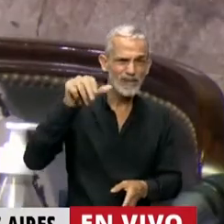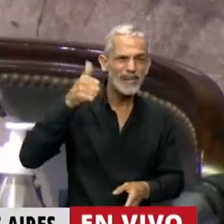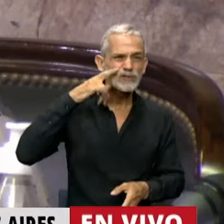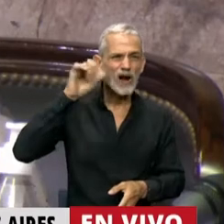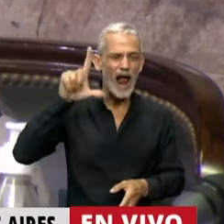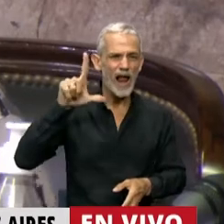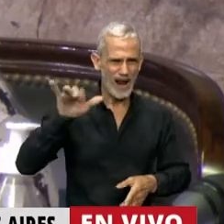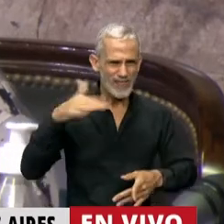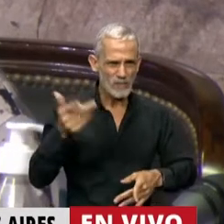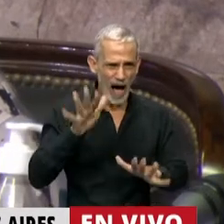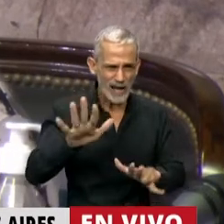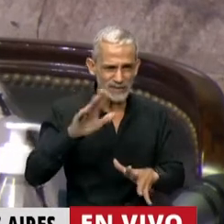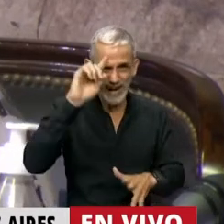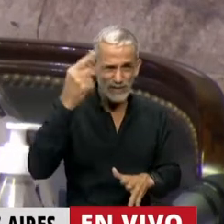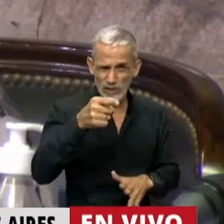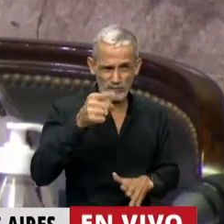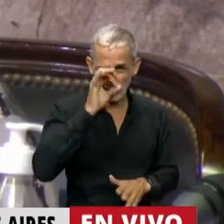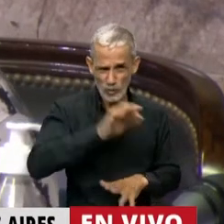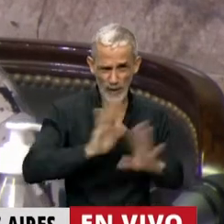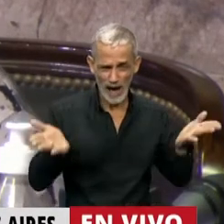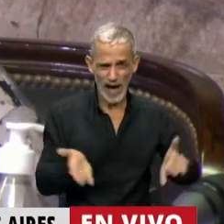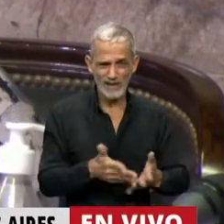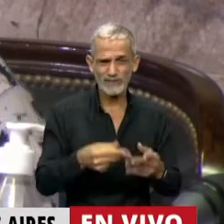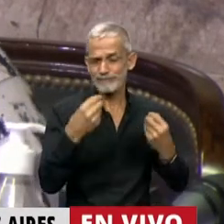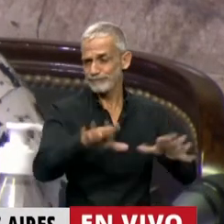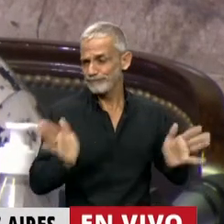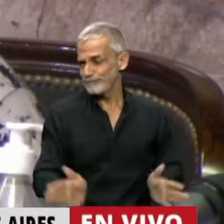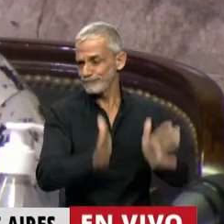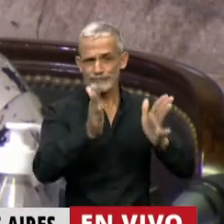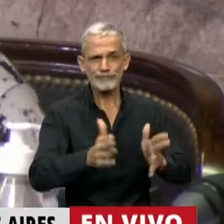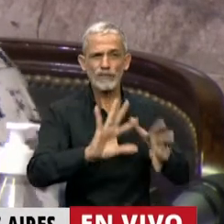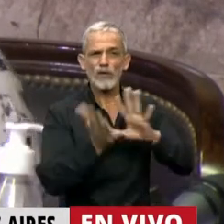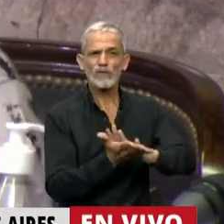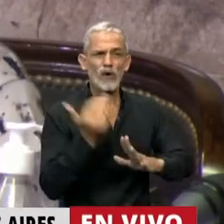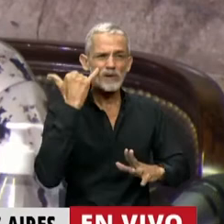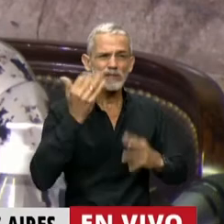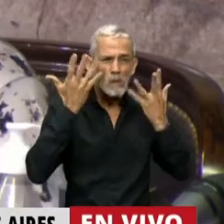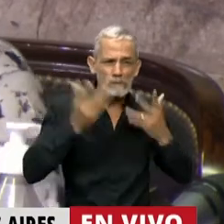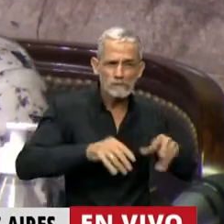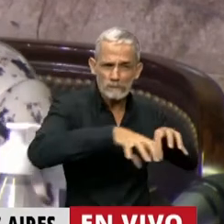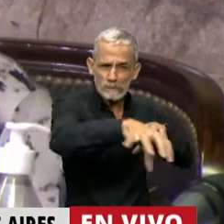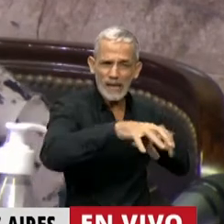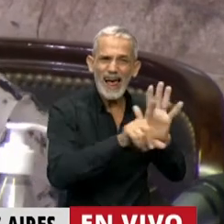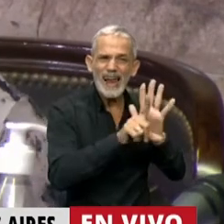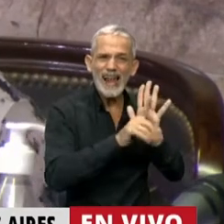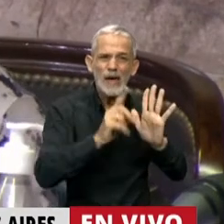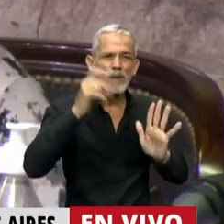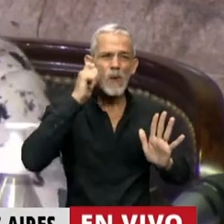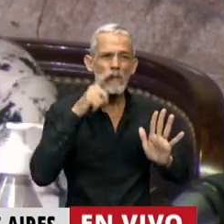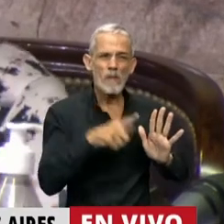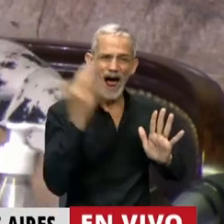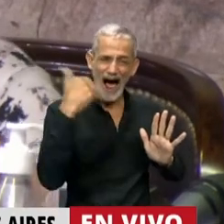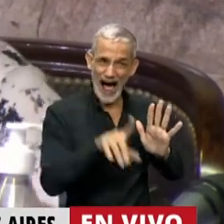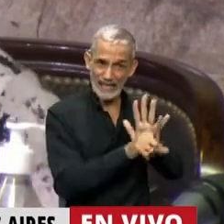se nacionalizó el Sistema Educativo. Se dejó la estructura central de esa ley menemista,